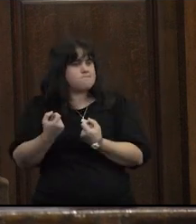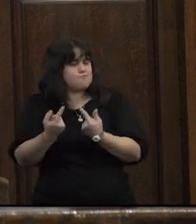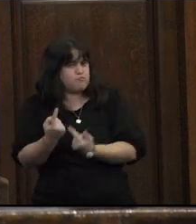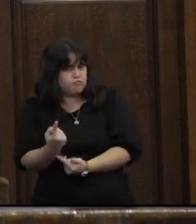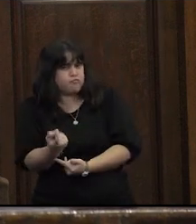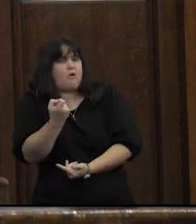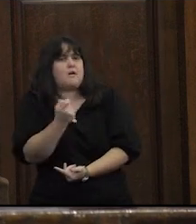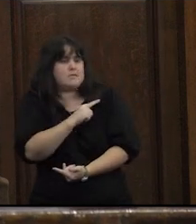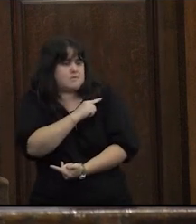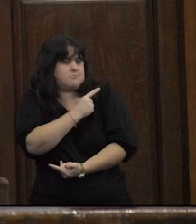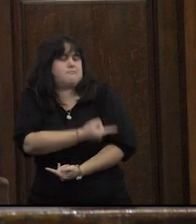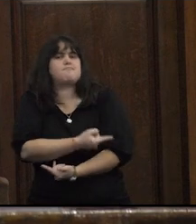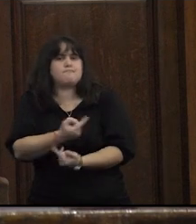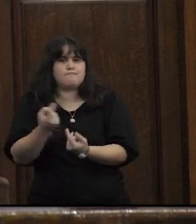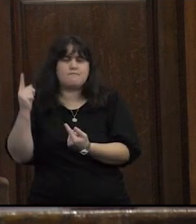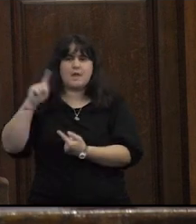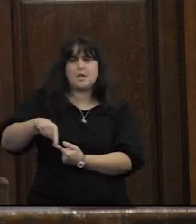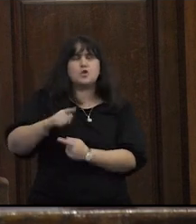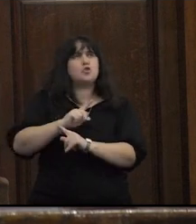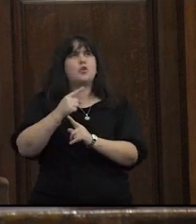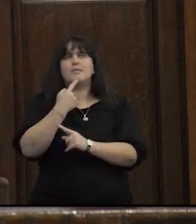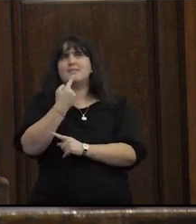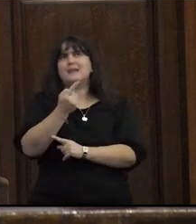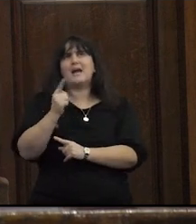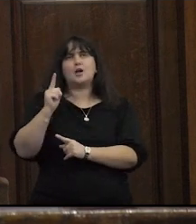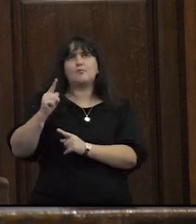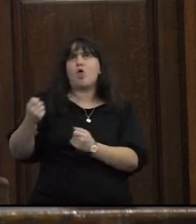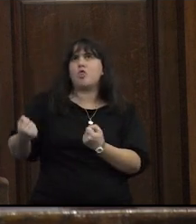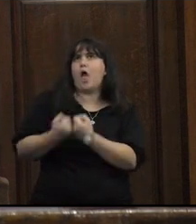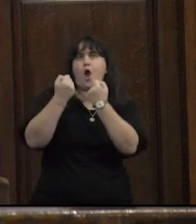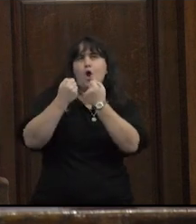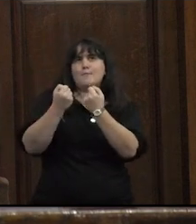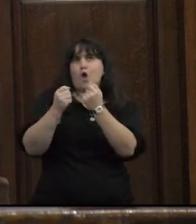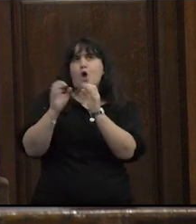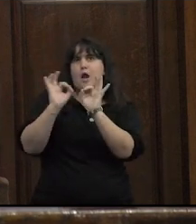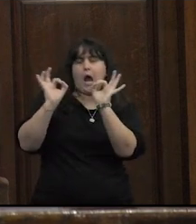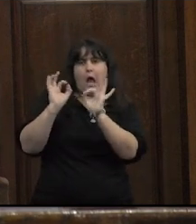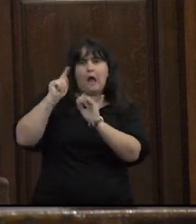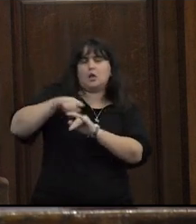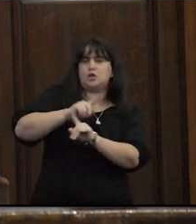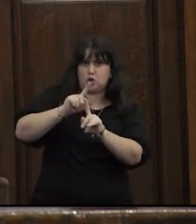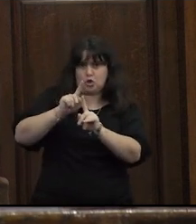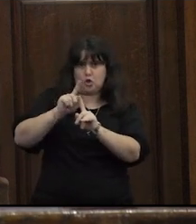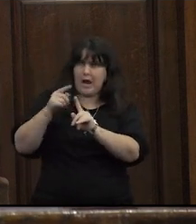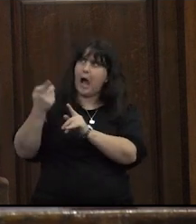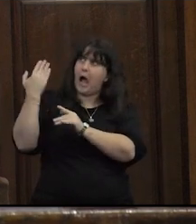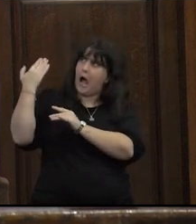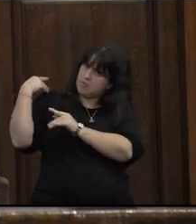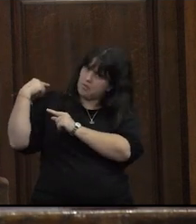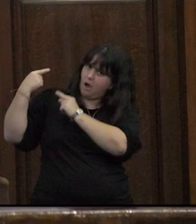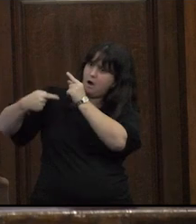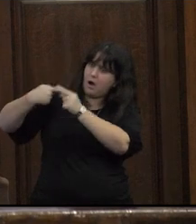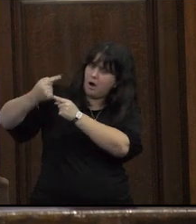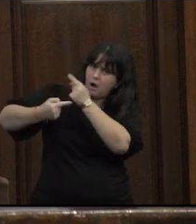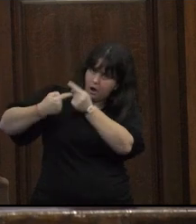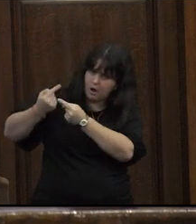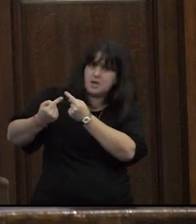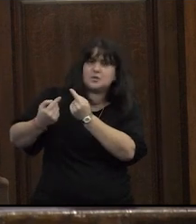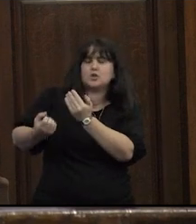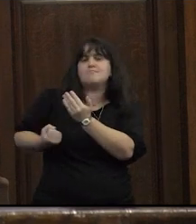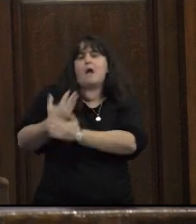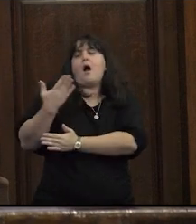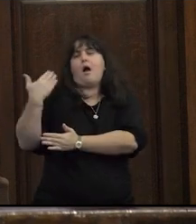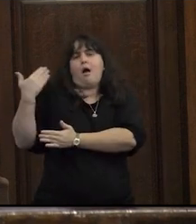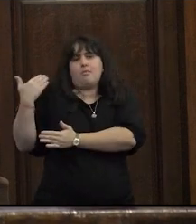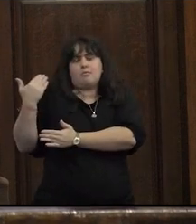yo no digo que genere de la nada por eso hablo de catalización de algo que ya venía estando en proceso